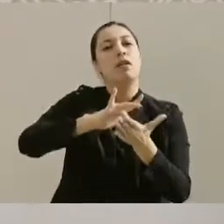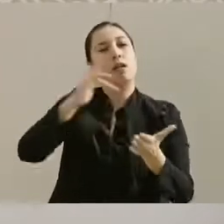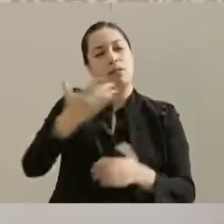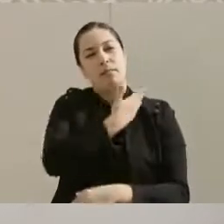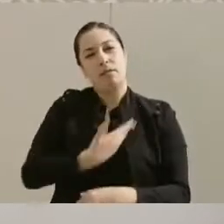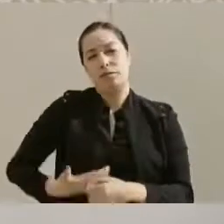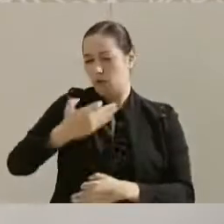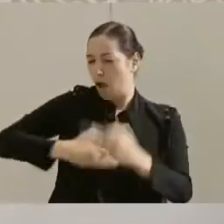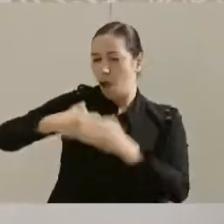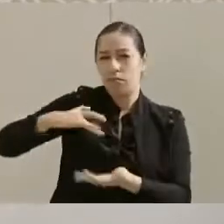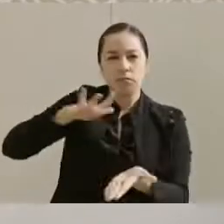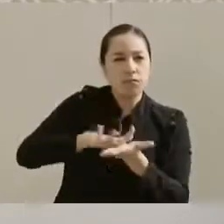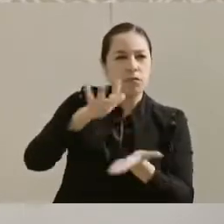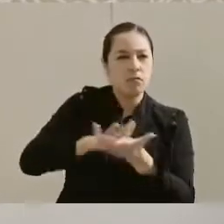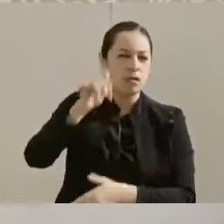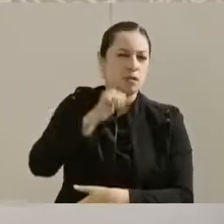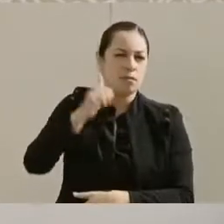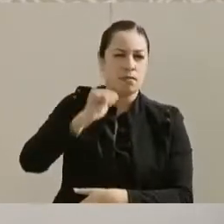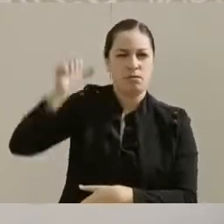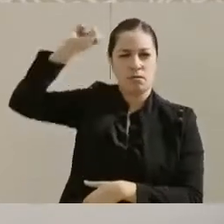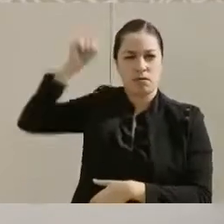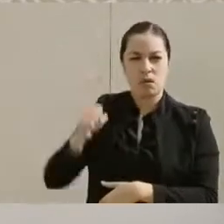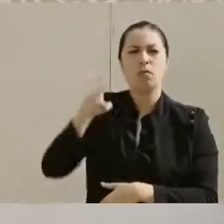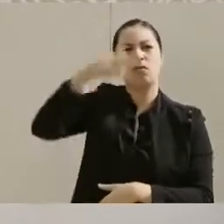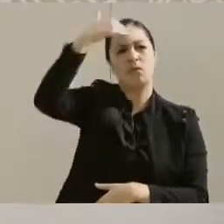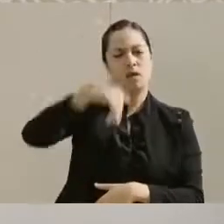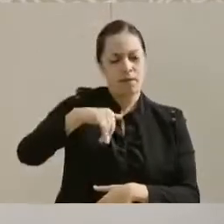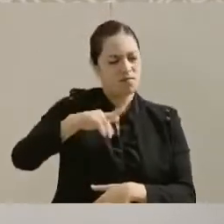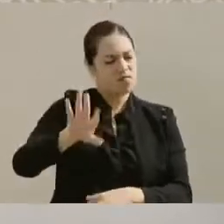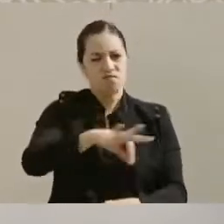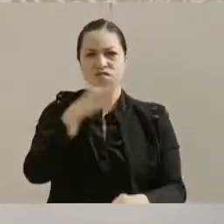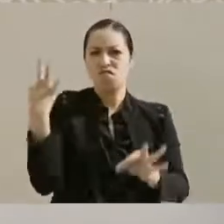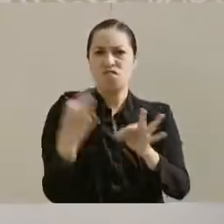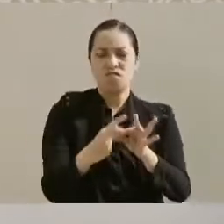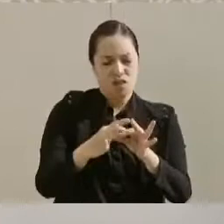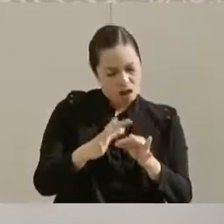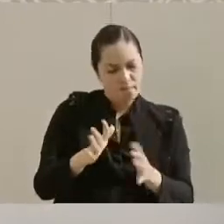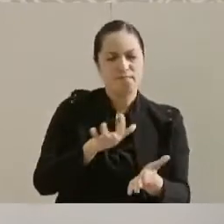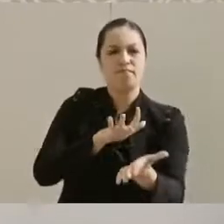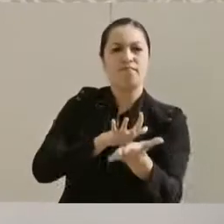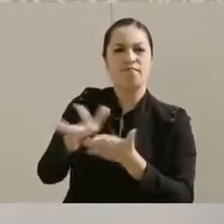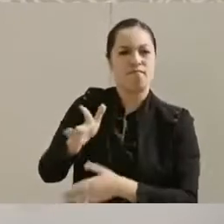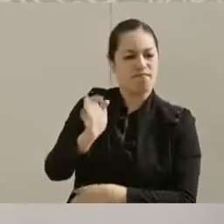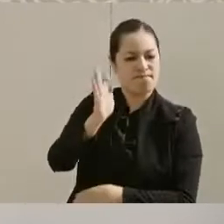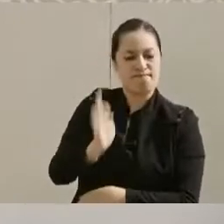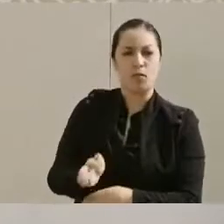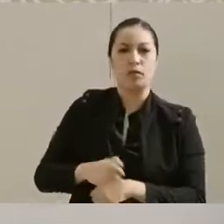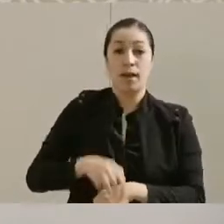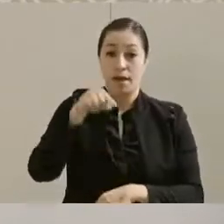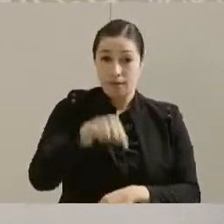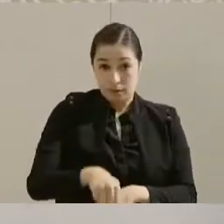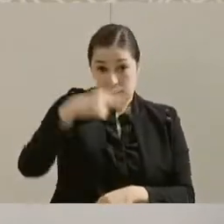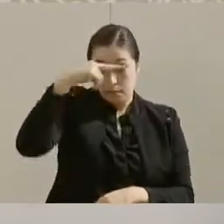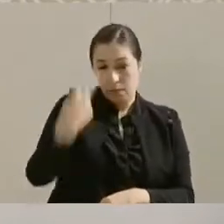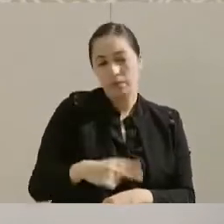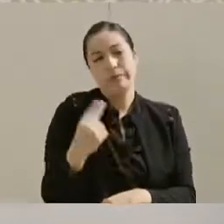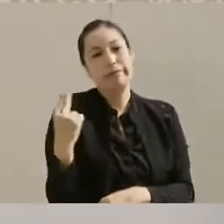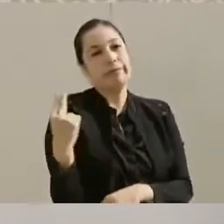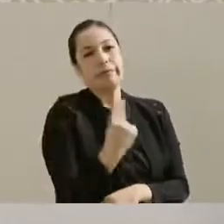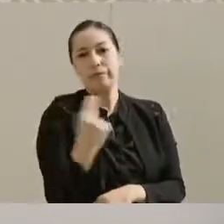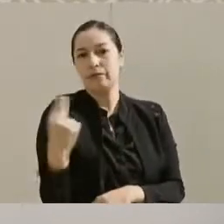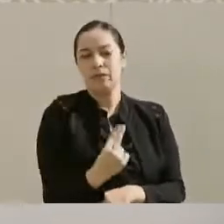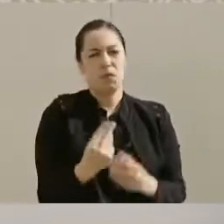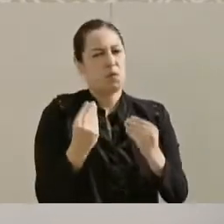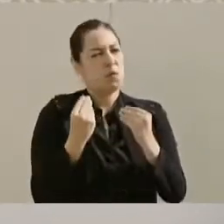todo el apoyo que le da Sinaloa y sabe que siempre contará con nosotros. México lo necesita, nos necesita mucho,